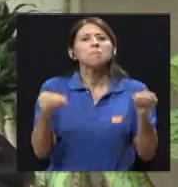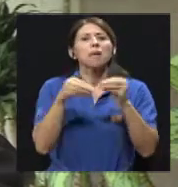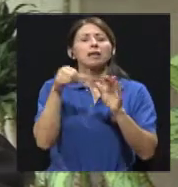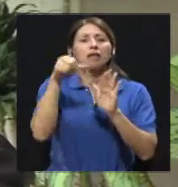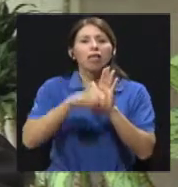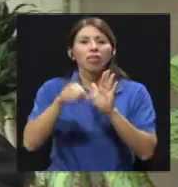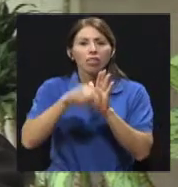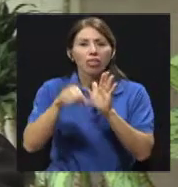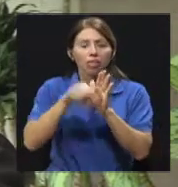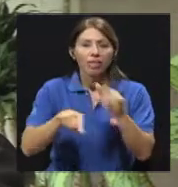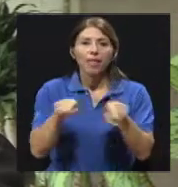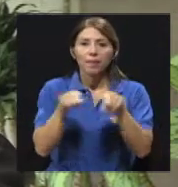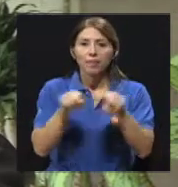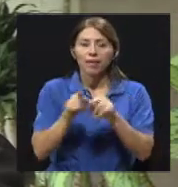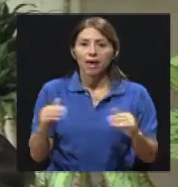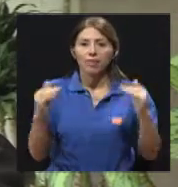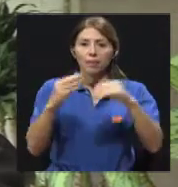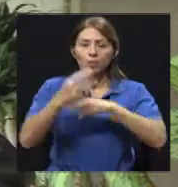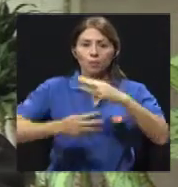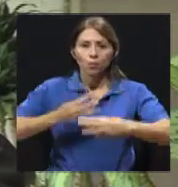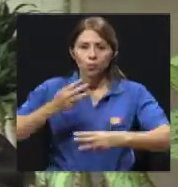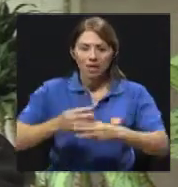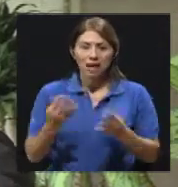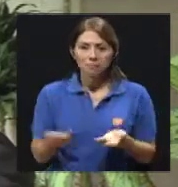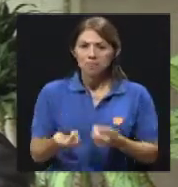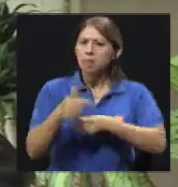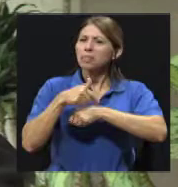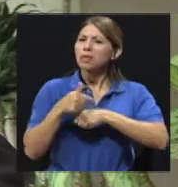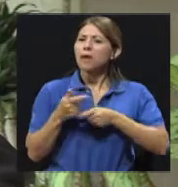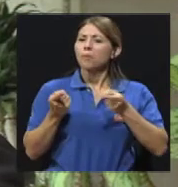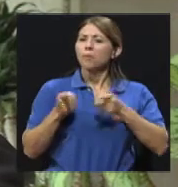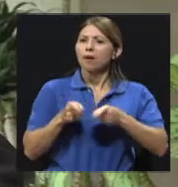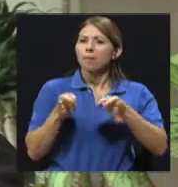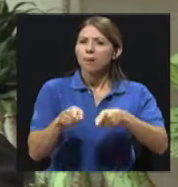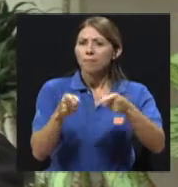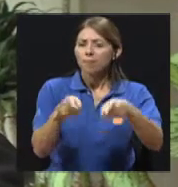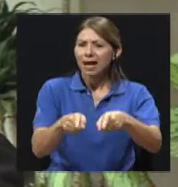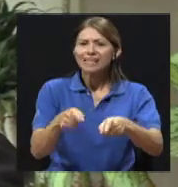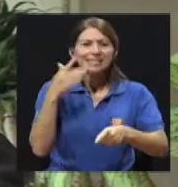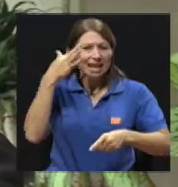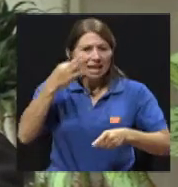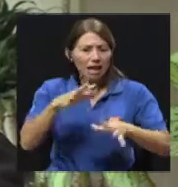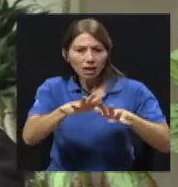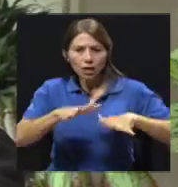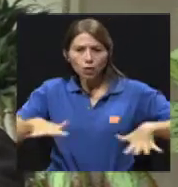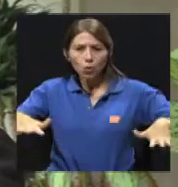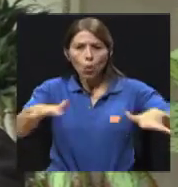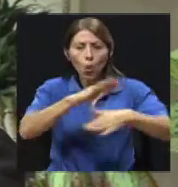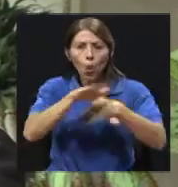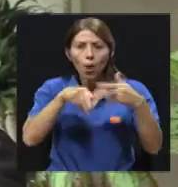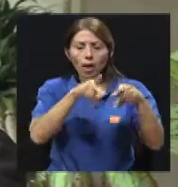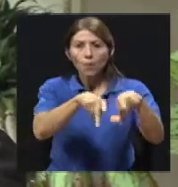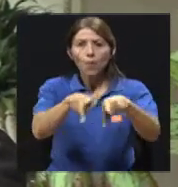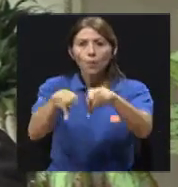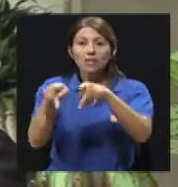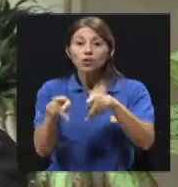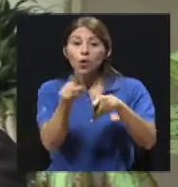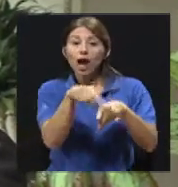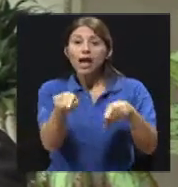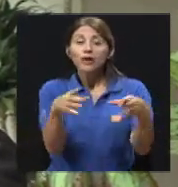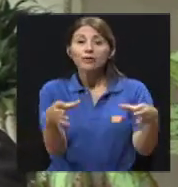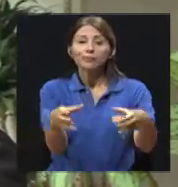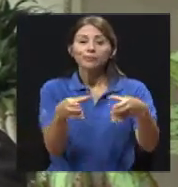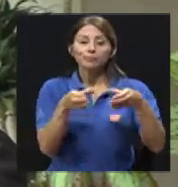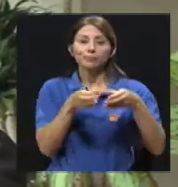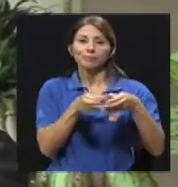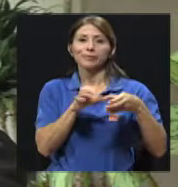del mundo. Bueno, en términos de frecuencia se estima que el 7% de la población va a padecer